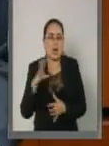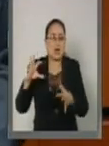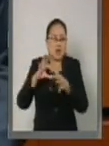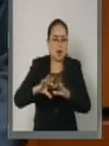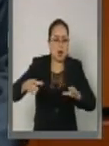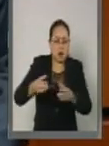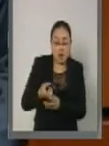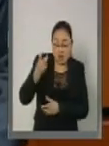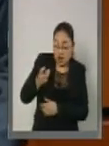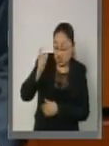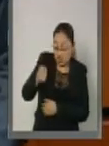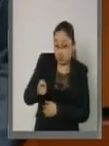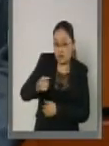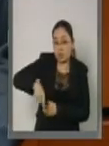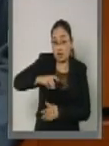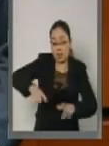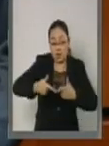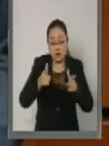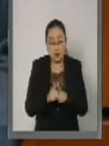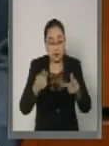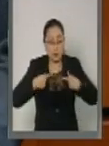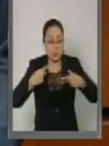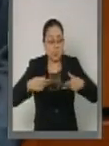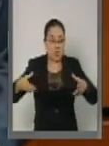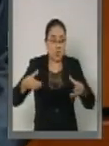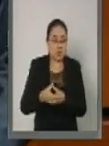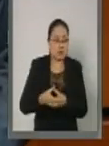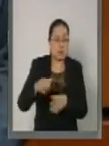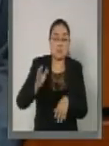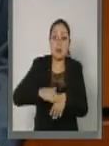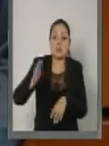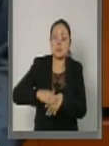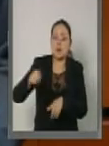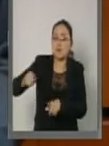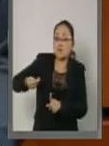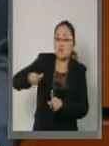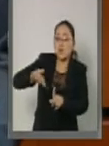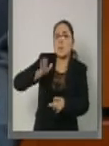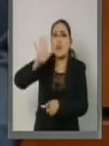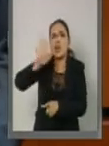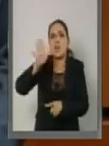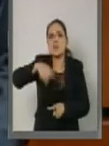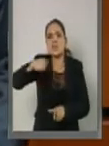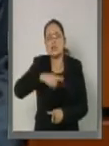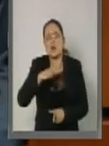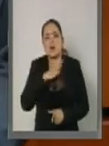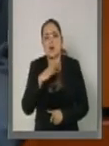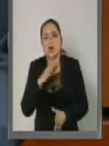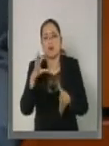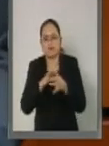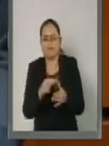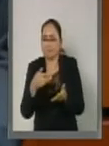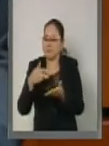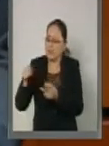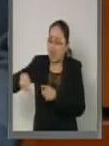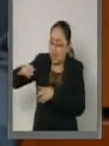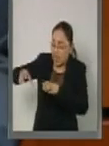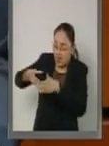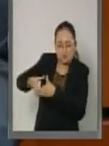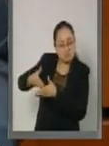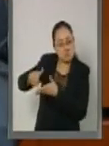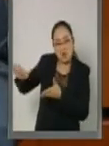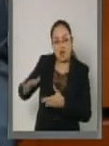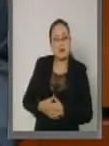lo que hace que los grupos poblacionales socialmente estigmatizados sean los primeros en ser descartados. La